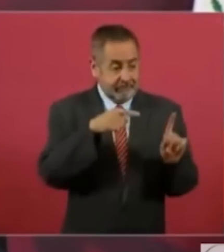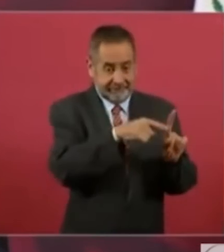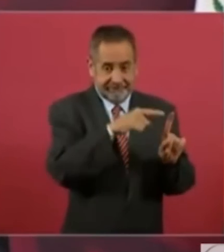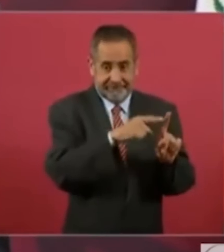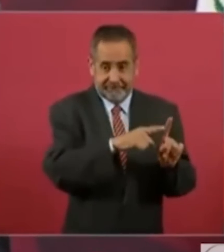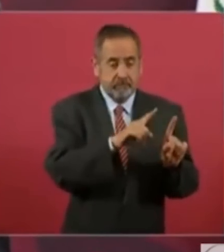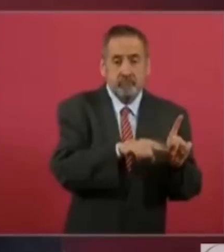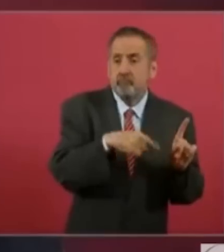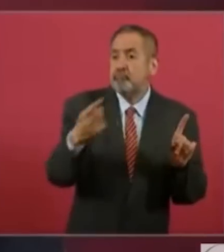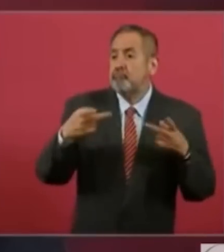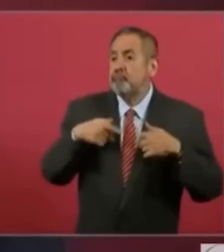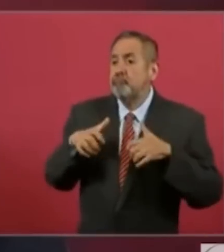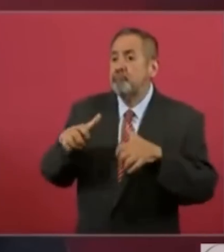pueblo.